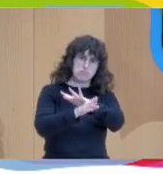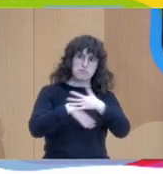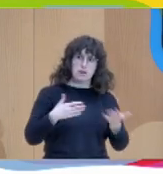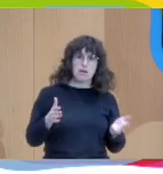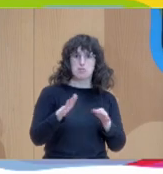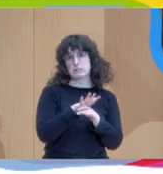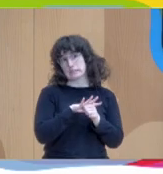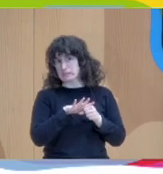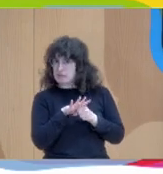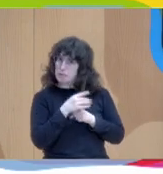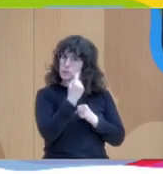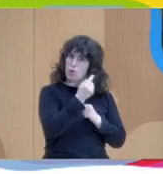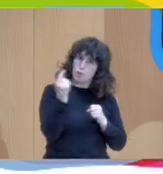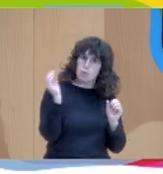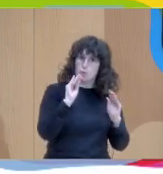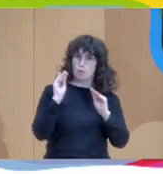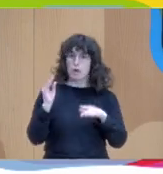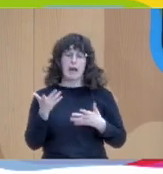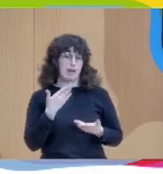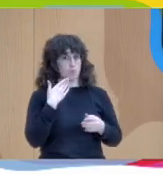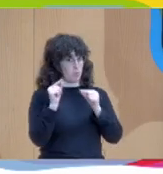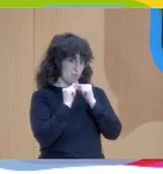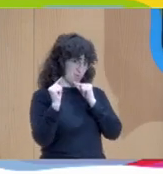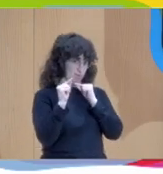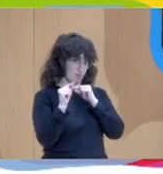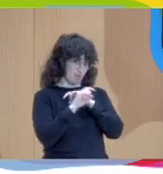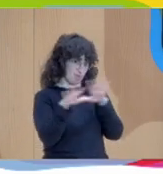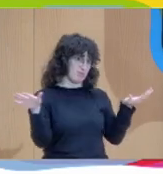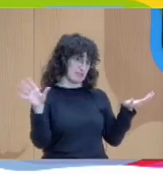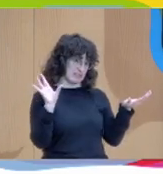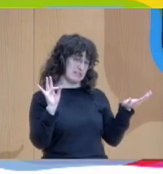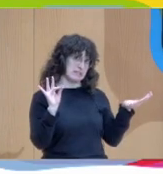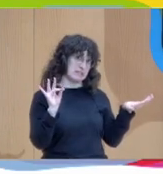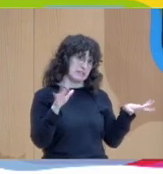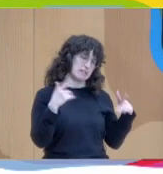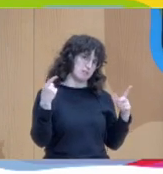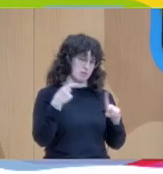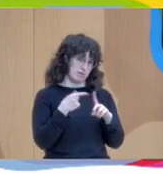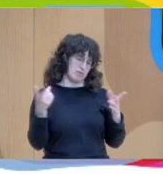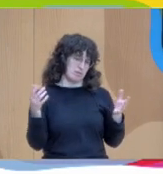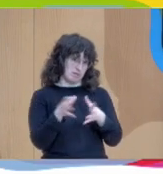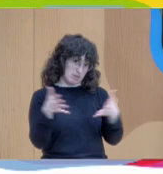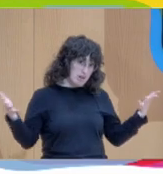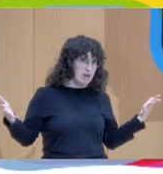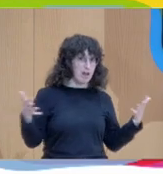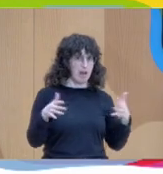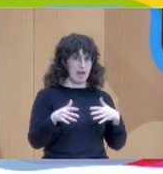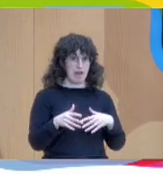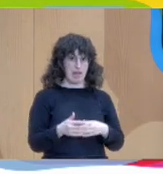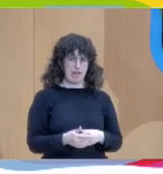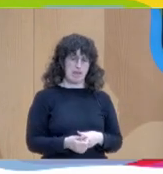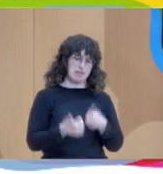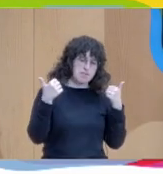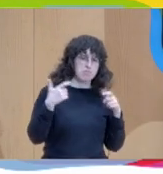ámbito un poco ese efecto contagioso también para que se haga más grande y ahí podréis encontrar también esas respuestas positivas en tu